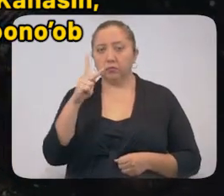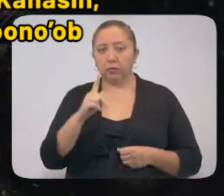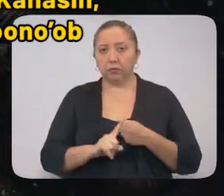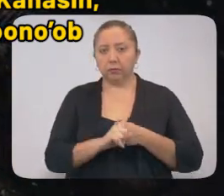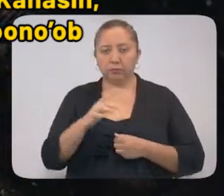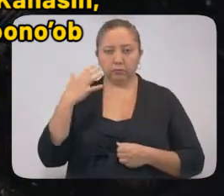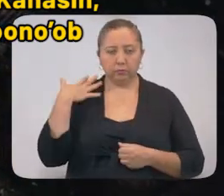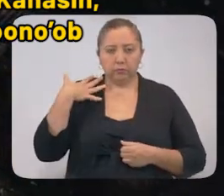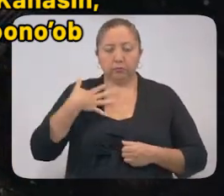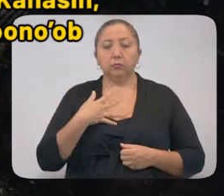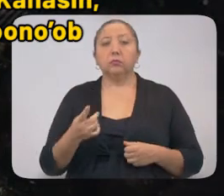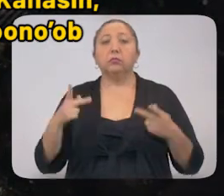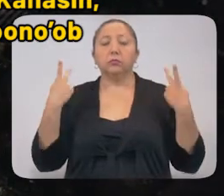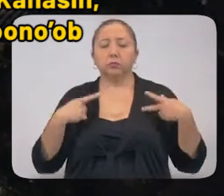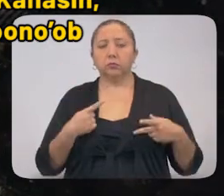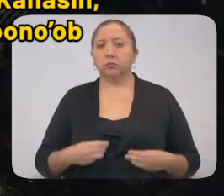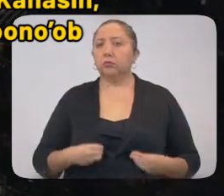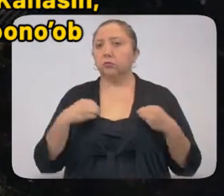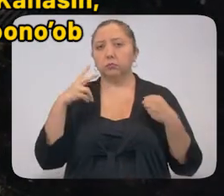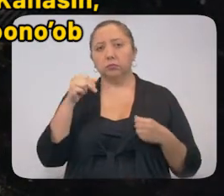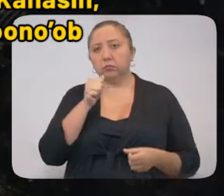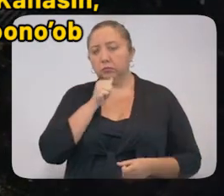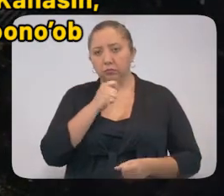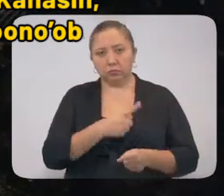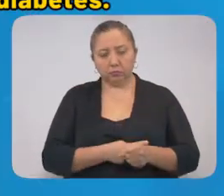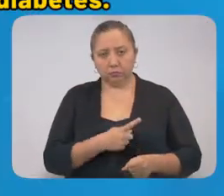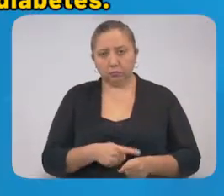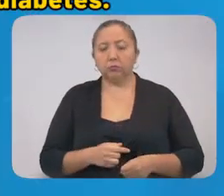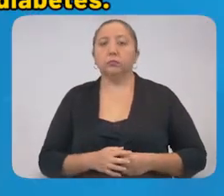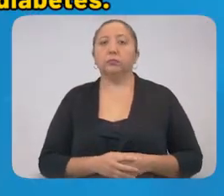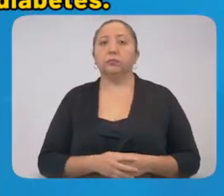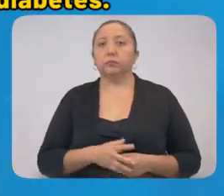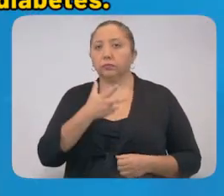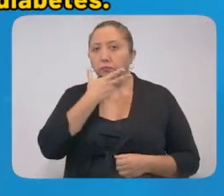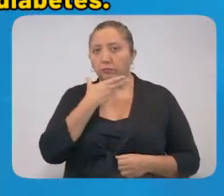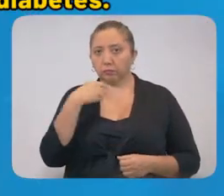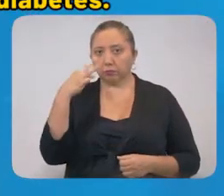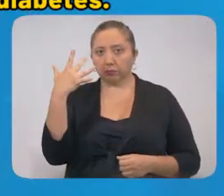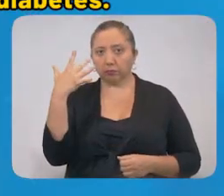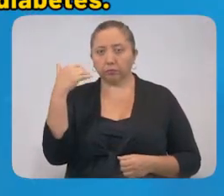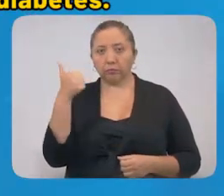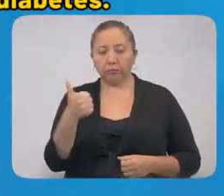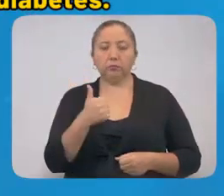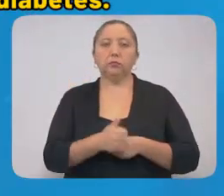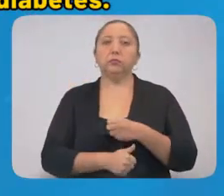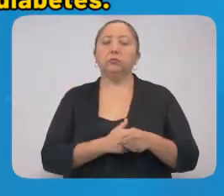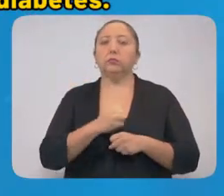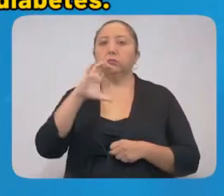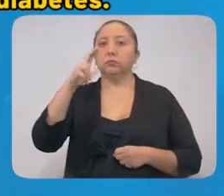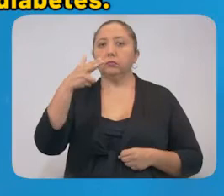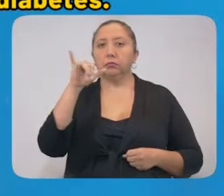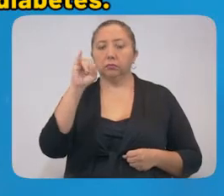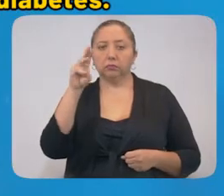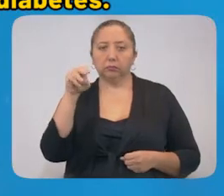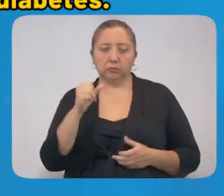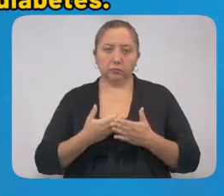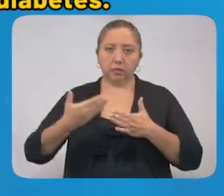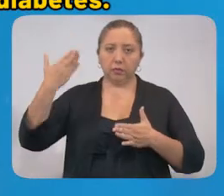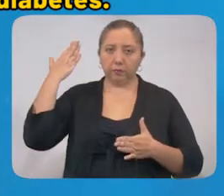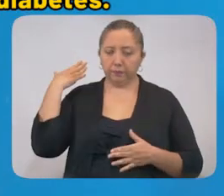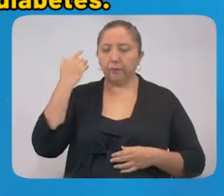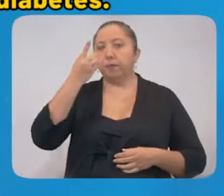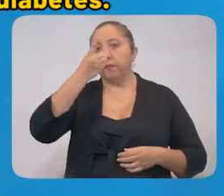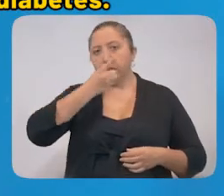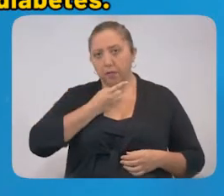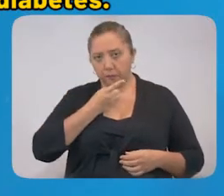Las personas con las que vivía no presentan síntomas. Hombre de 56 años de Chichimilá, con antecedentes de